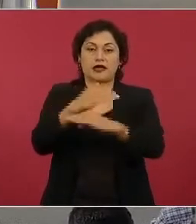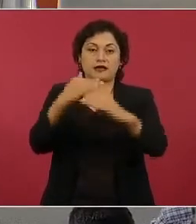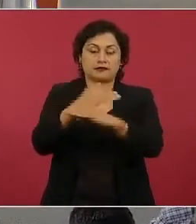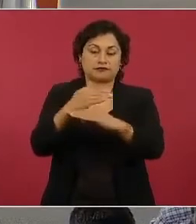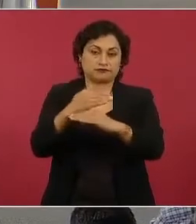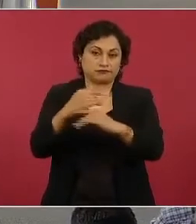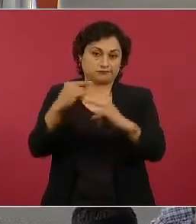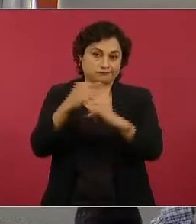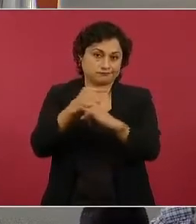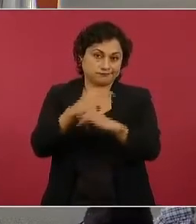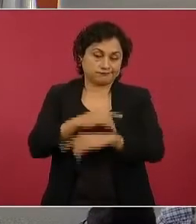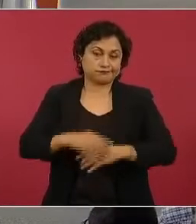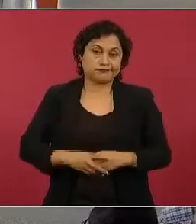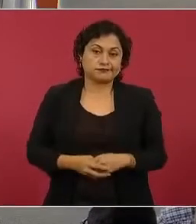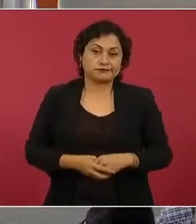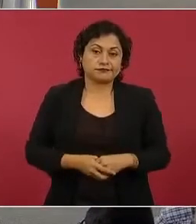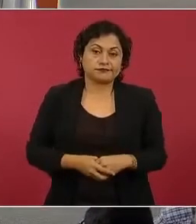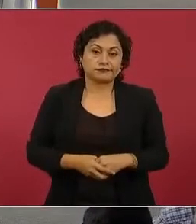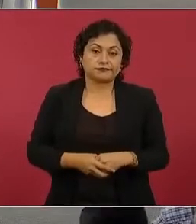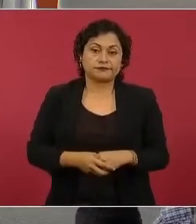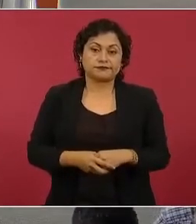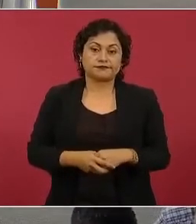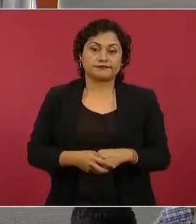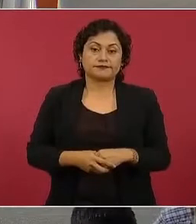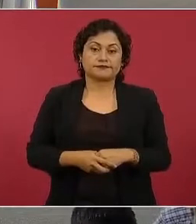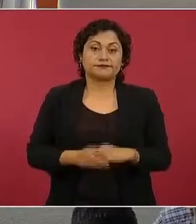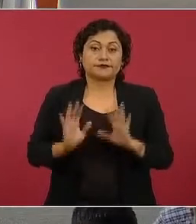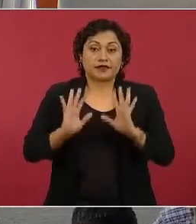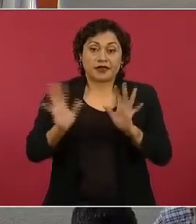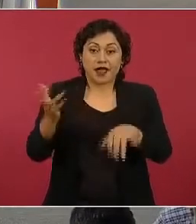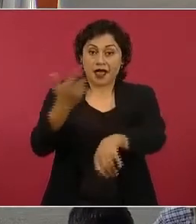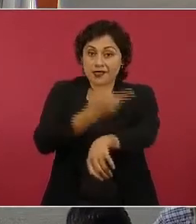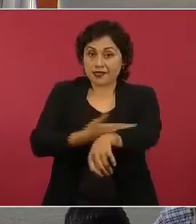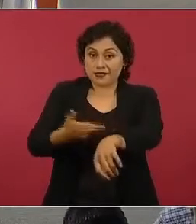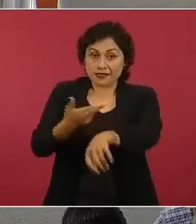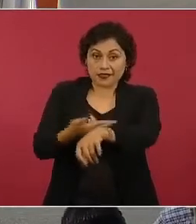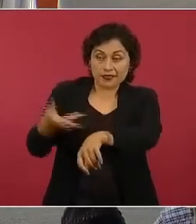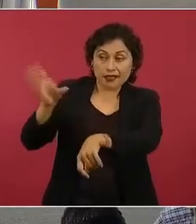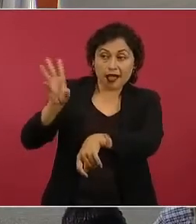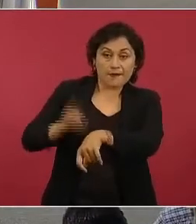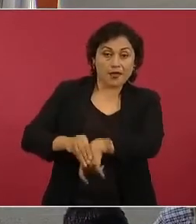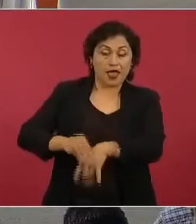ya está conseguido todo el derecho de vía